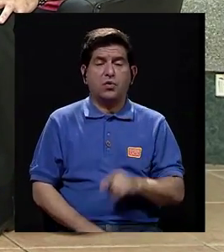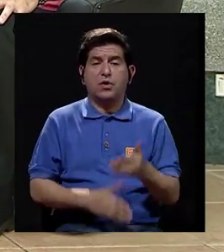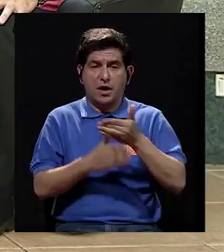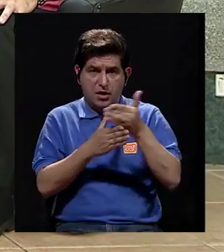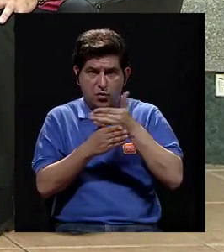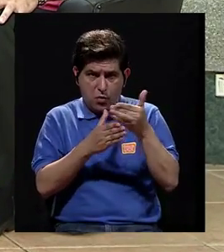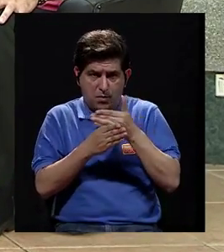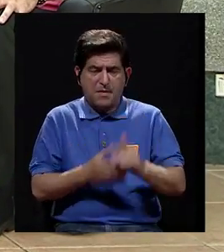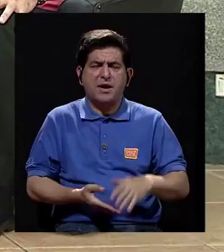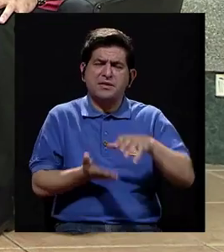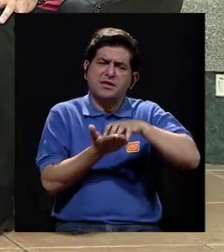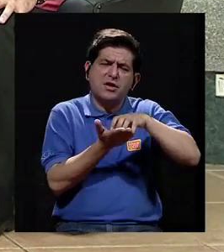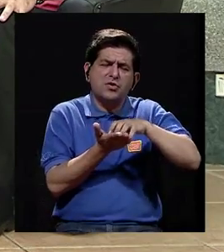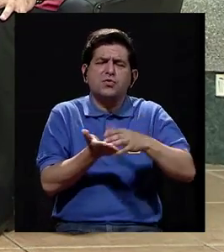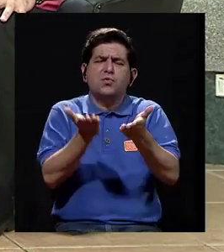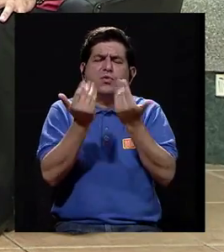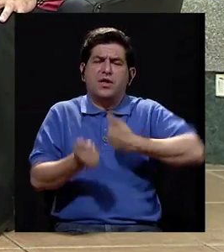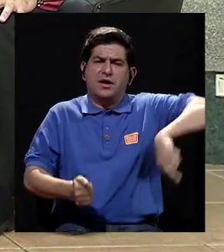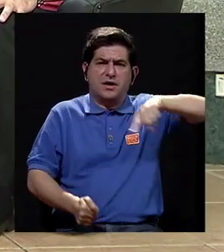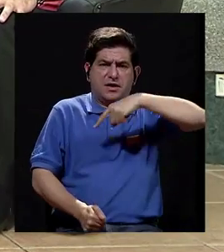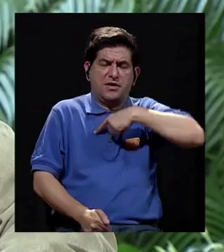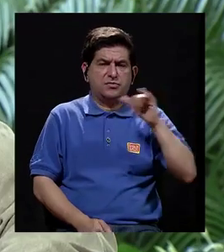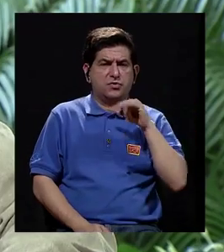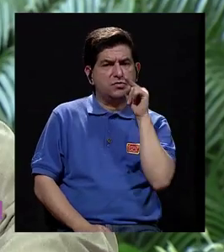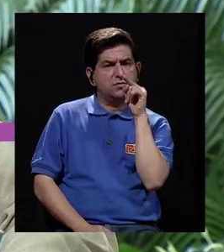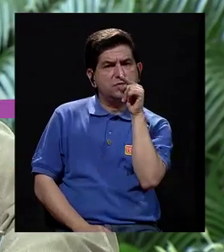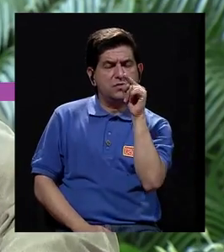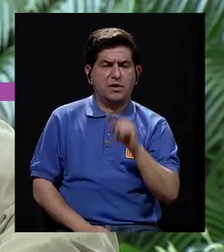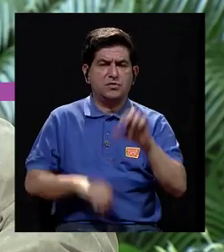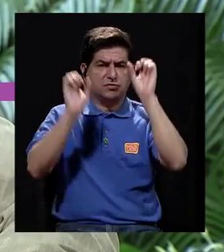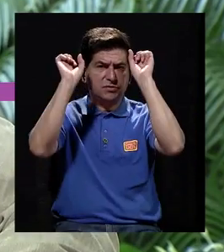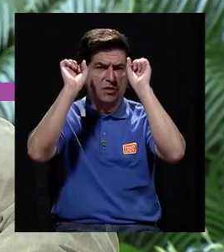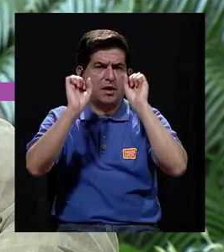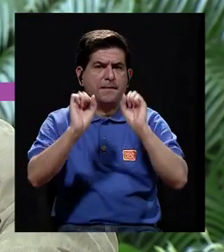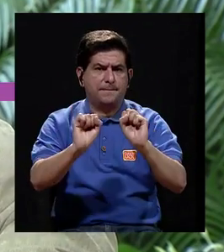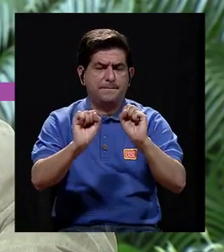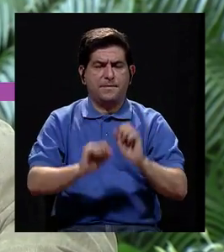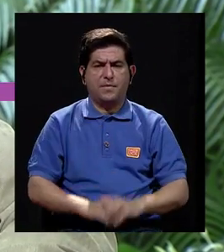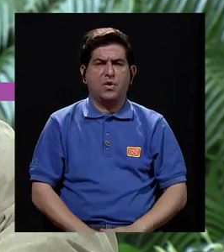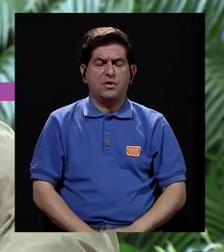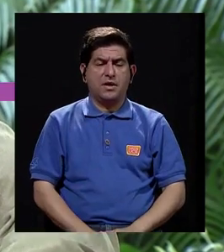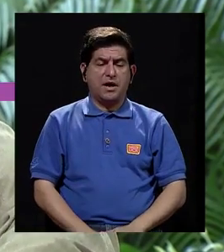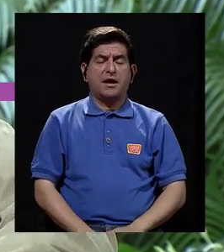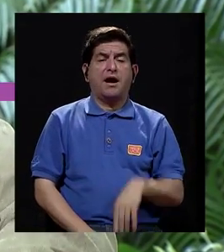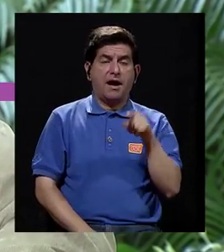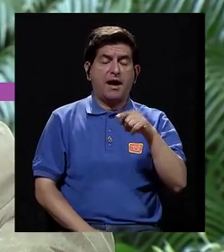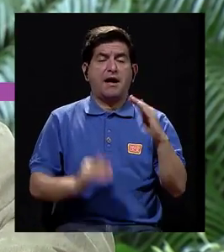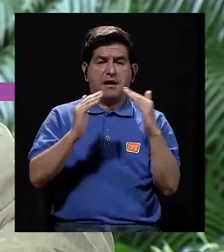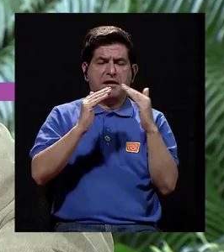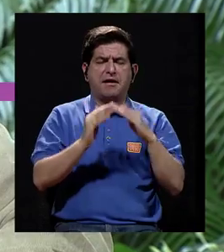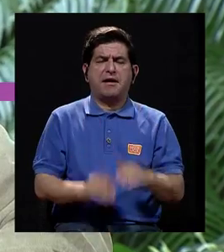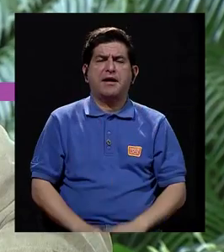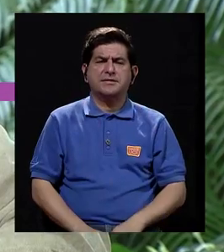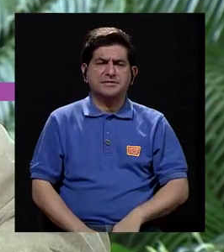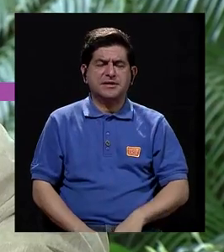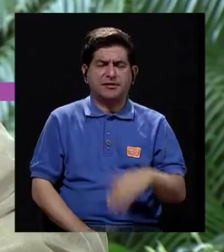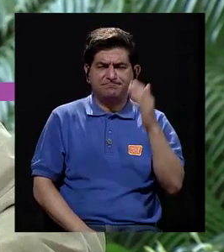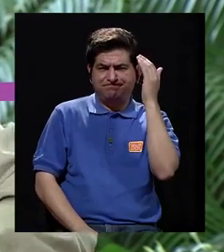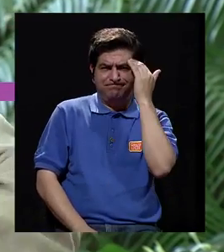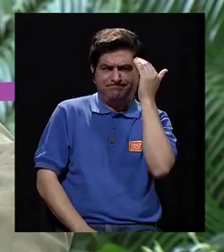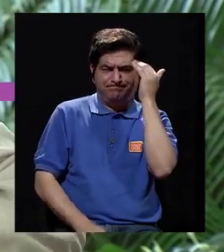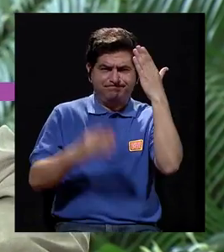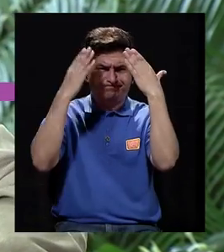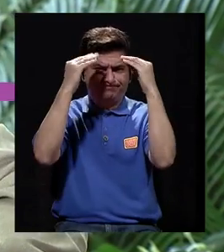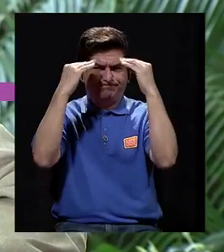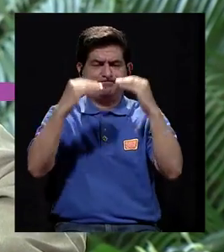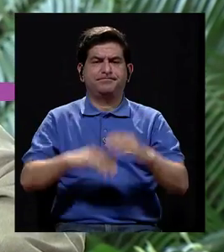compartiendo algunas de las dudas que queremos que así mismo ustedes puedan tomar apuntes en sus hogares. Don